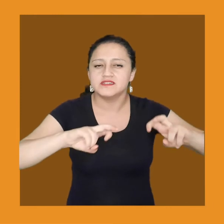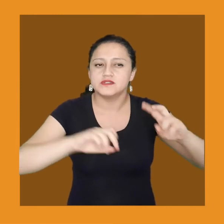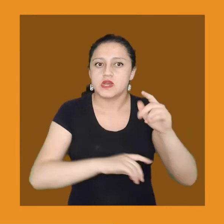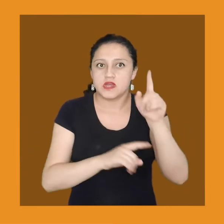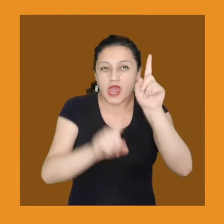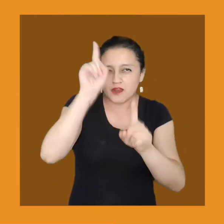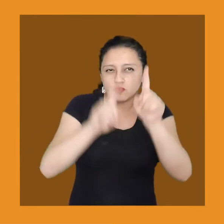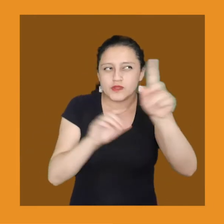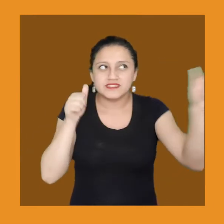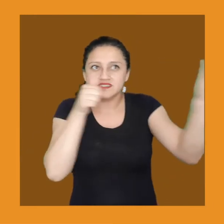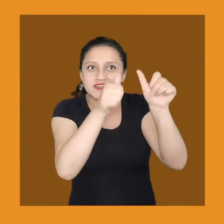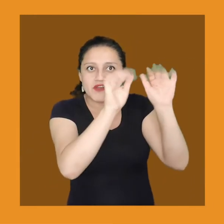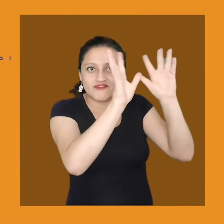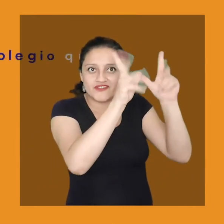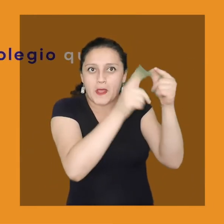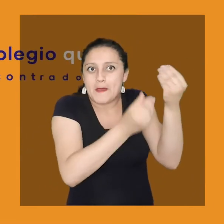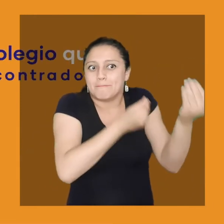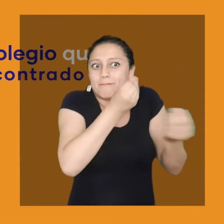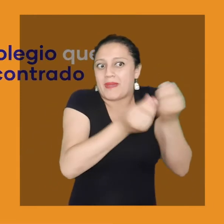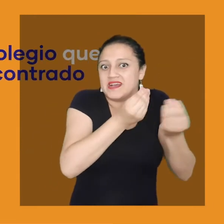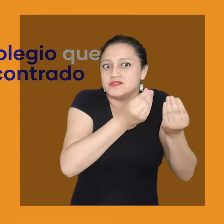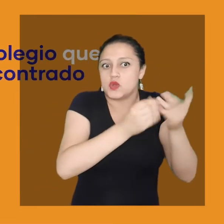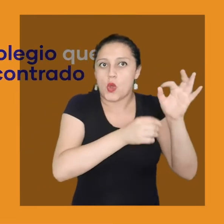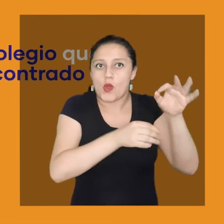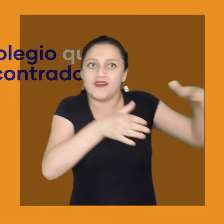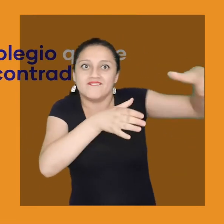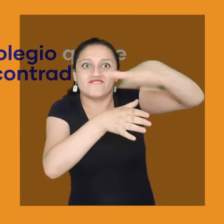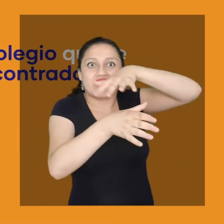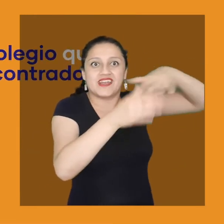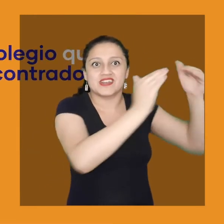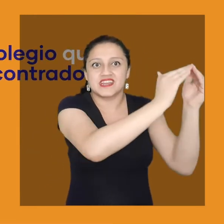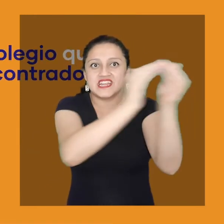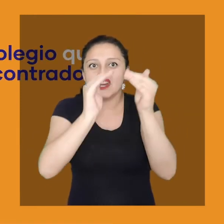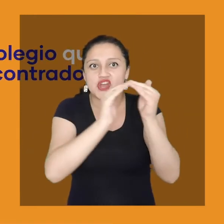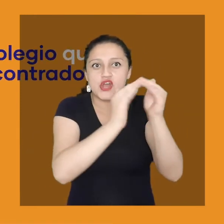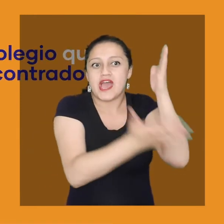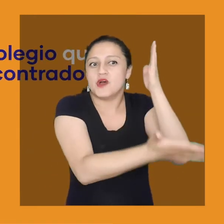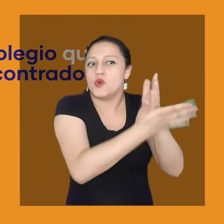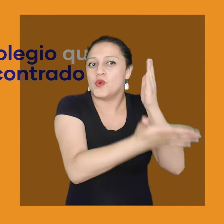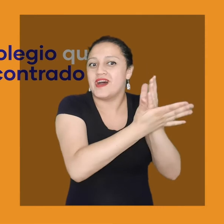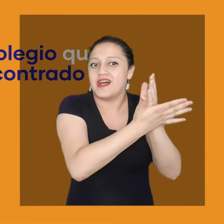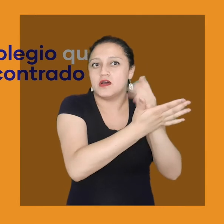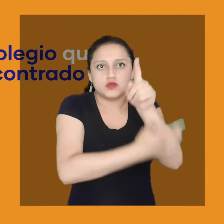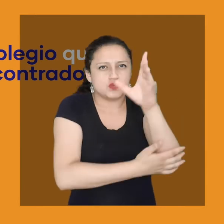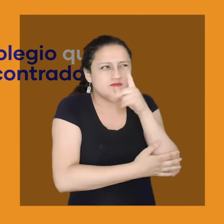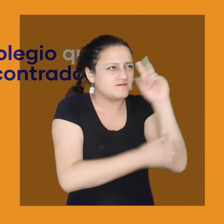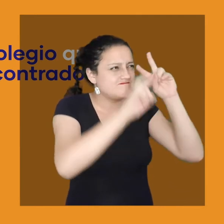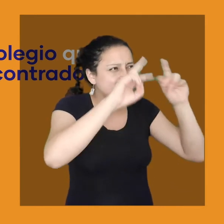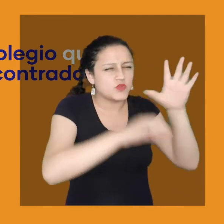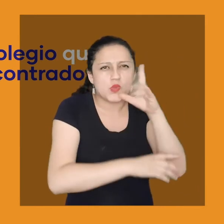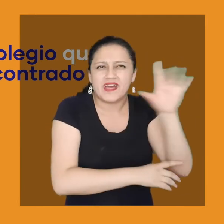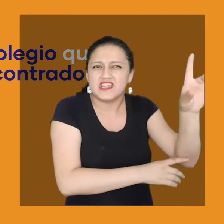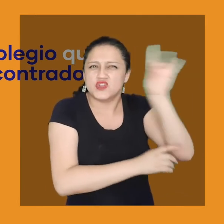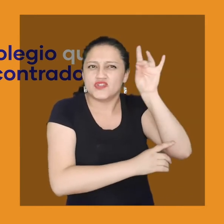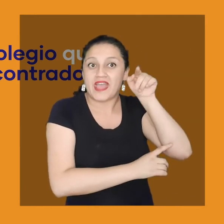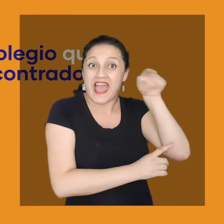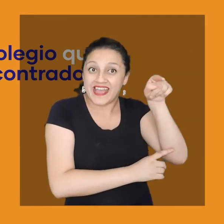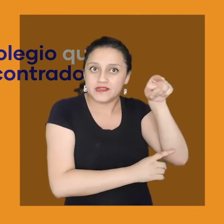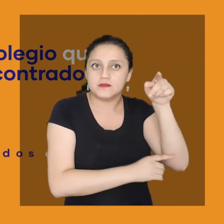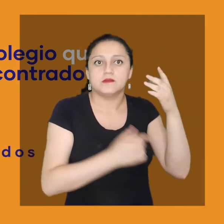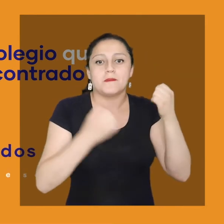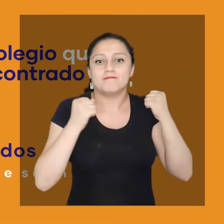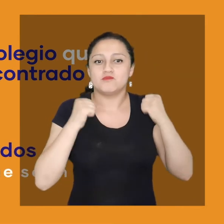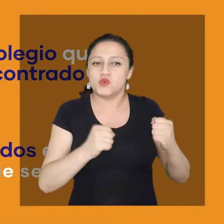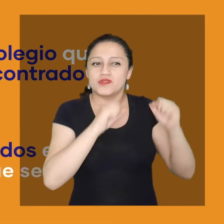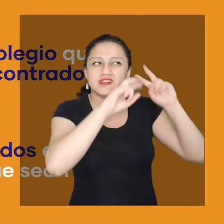¿cuáles te gustaría investigar? ¿Hay algo en tu familia, barrio o colegio que te hayas preguntado y no hayas encontrado respuesta?